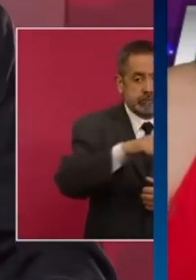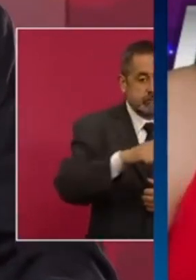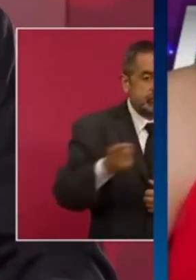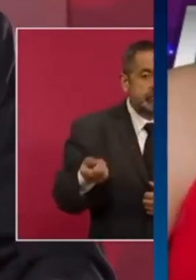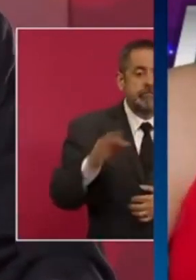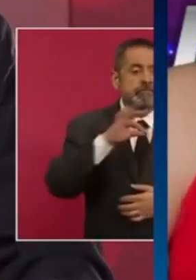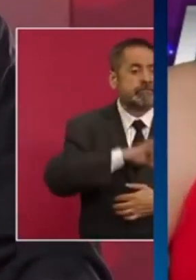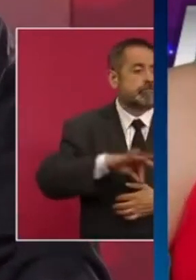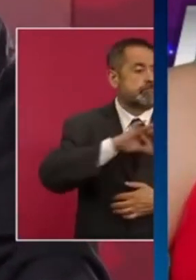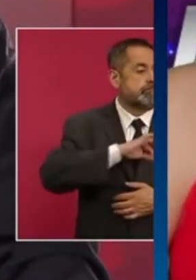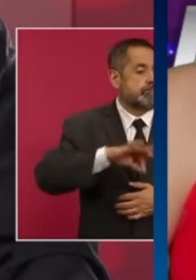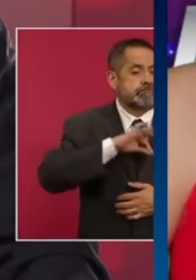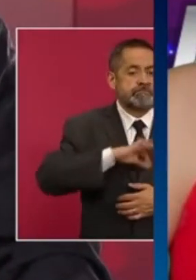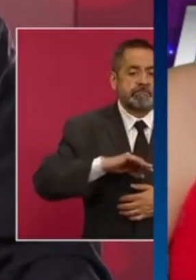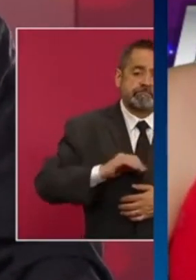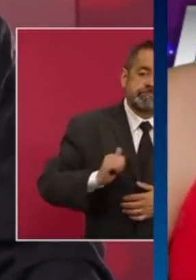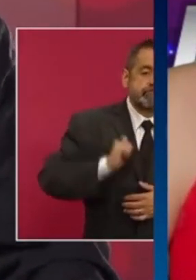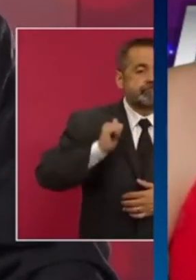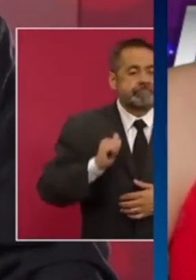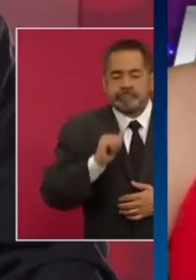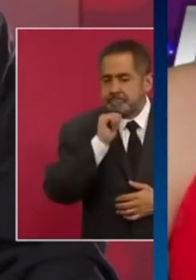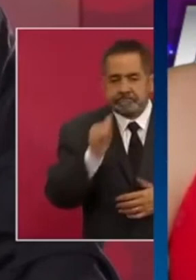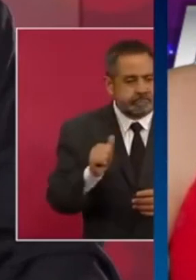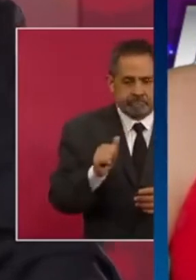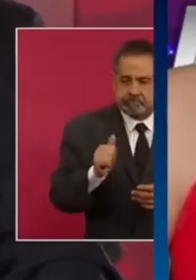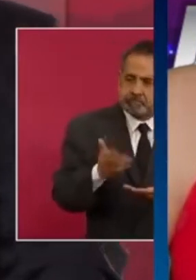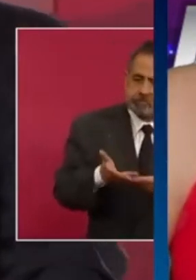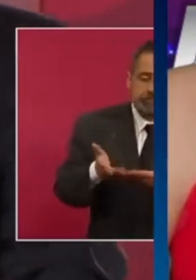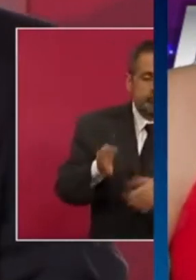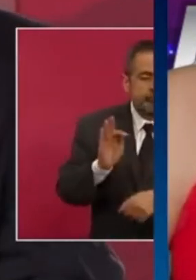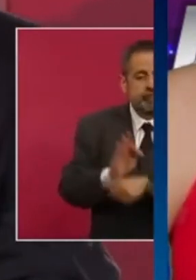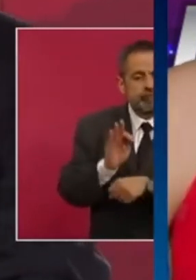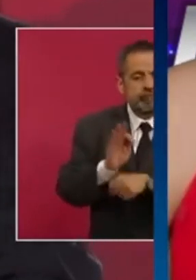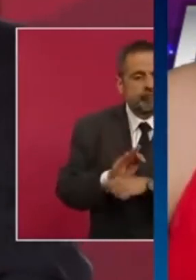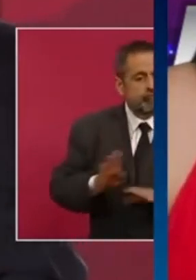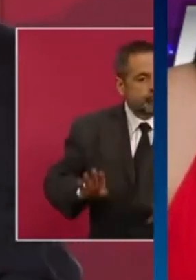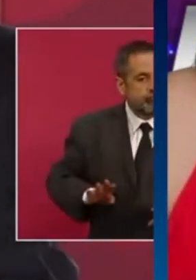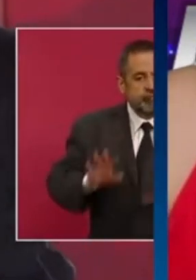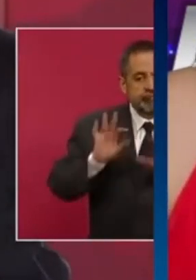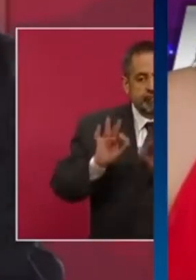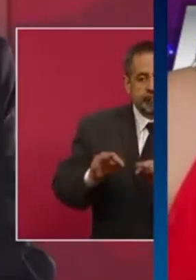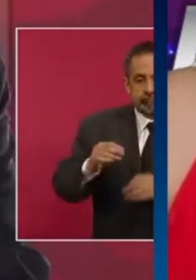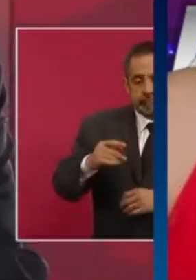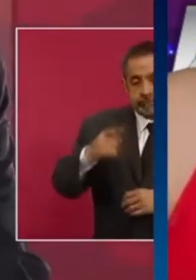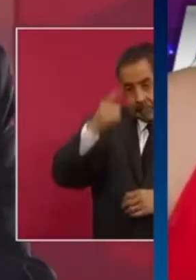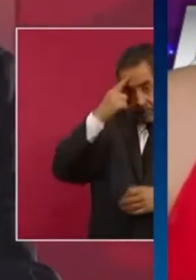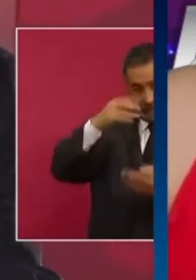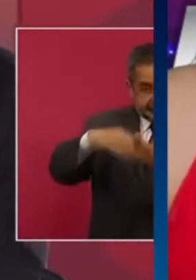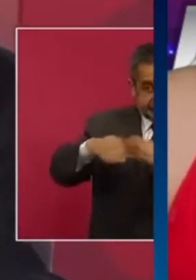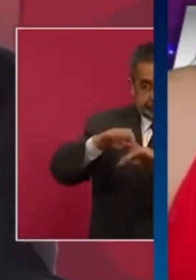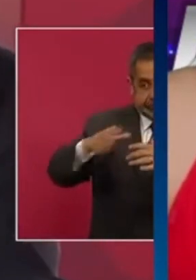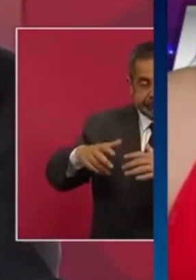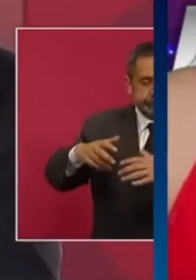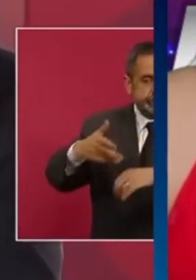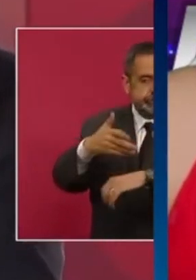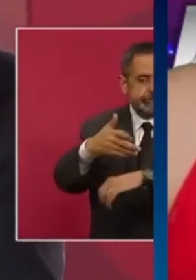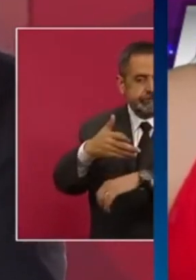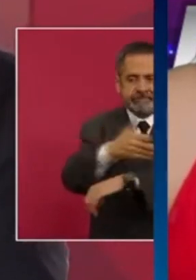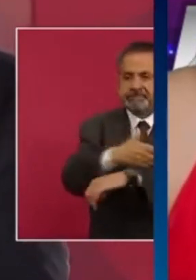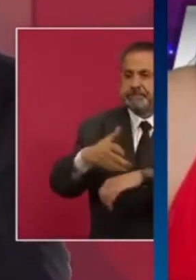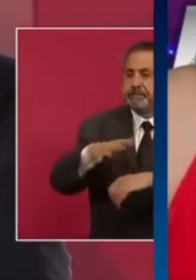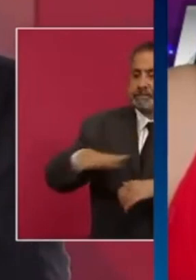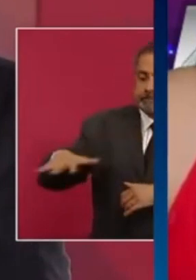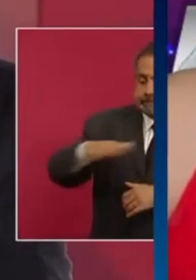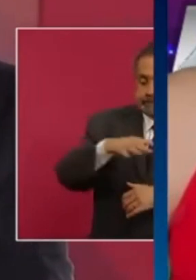con Felipe Calderón, con Enrique Peña Nieto. Ellos desaparecían a los jóvenes y esa es la realidad. Y el que hoy se nos den